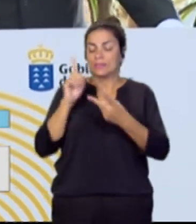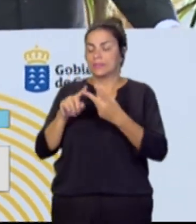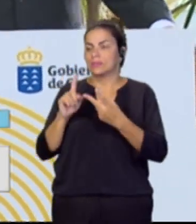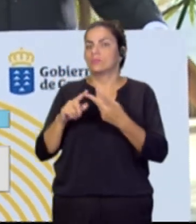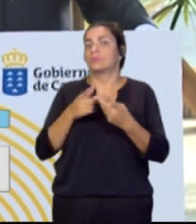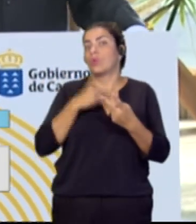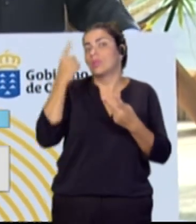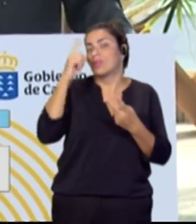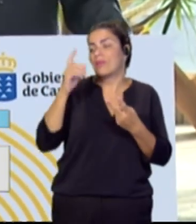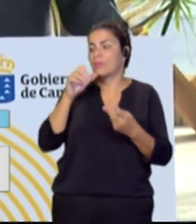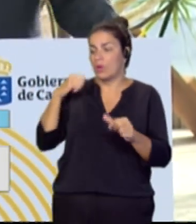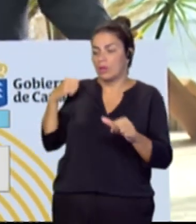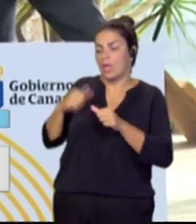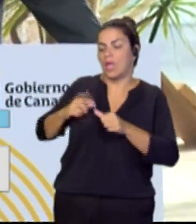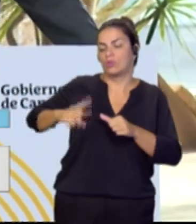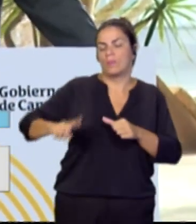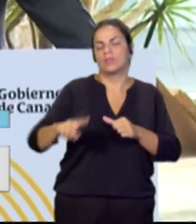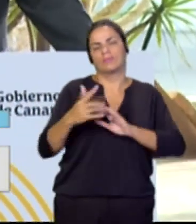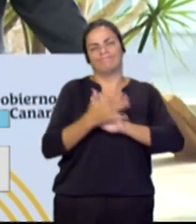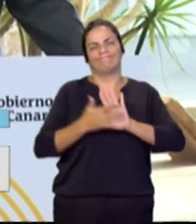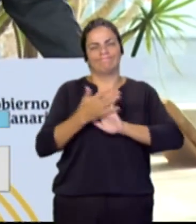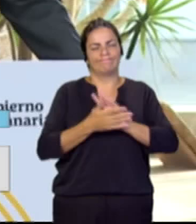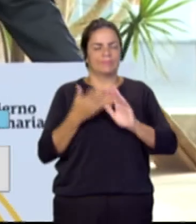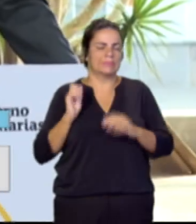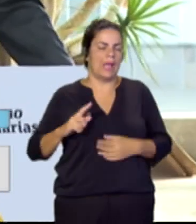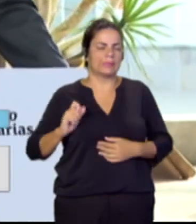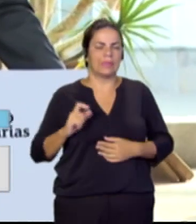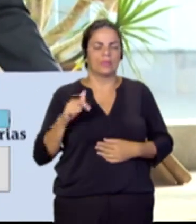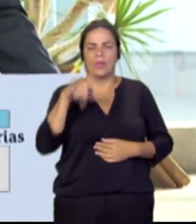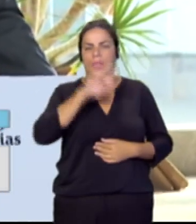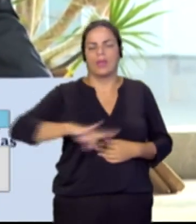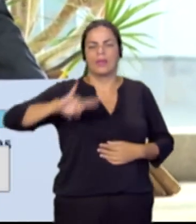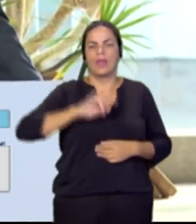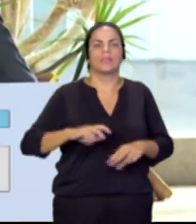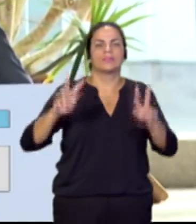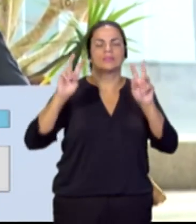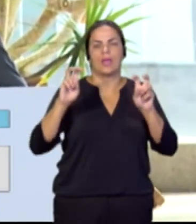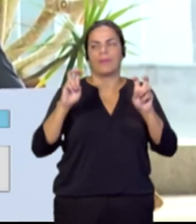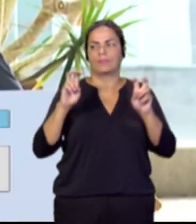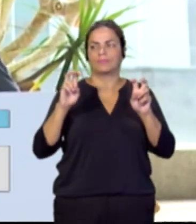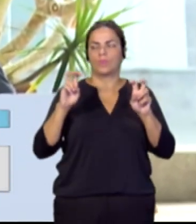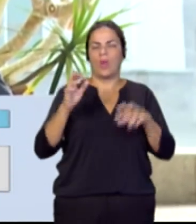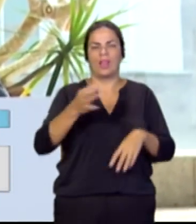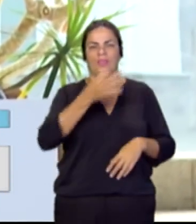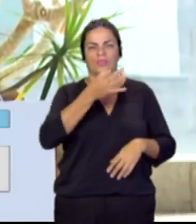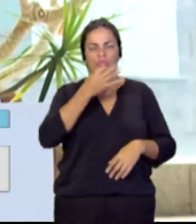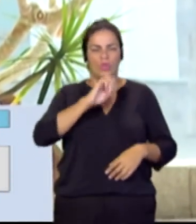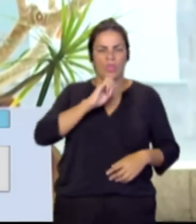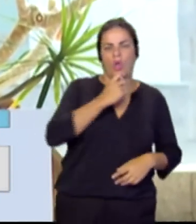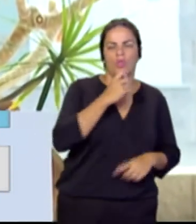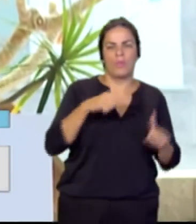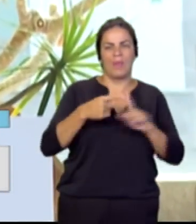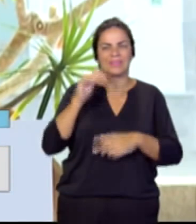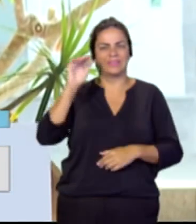durante los últimos meses se ha hablado mucho en las islas del aumento de los discursos de odio, de xenofobia.